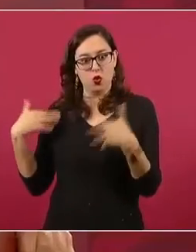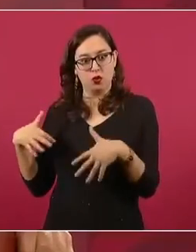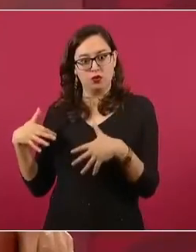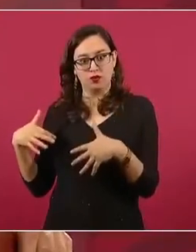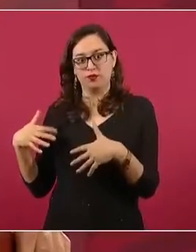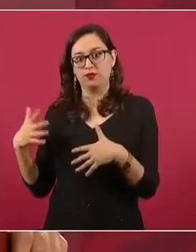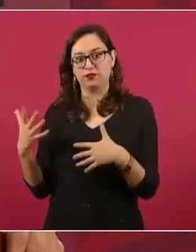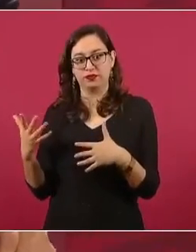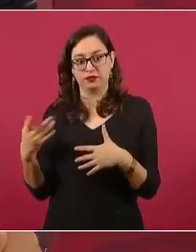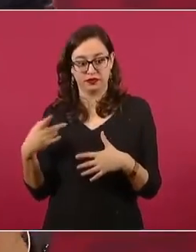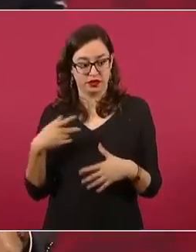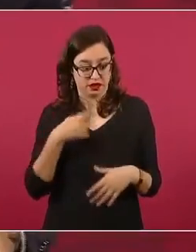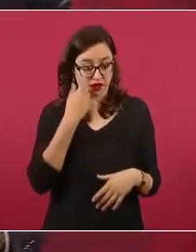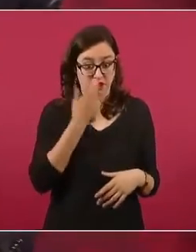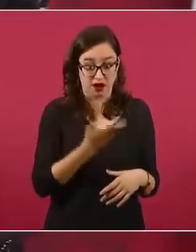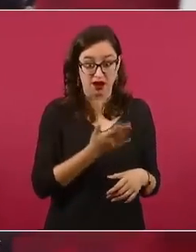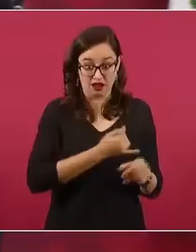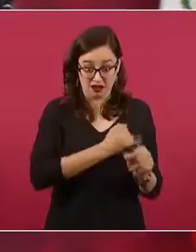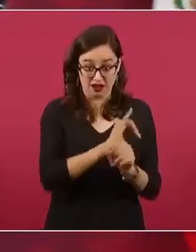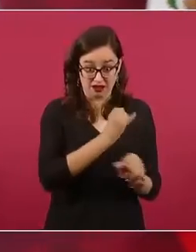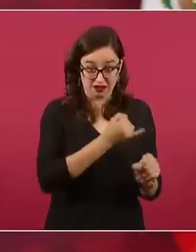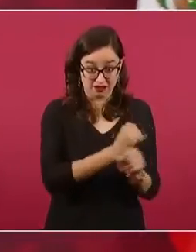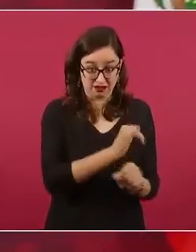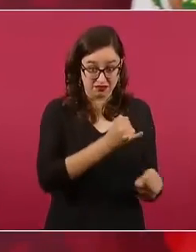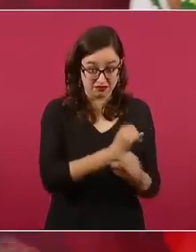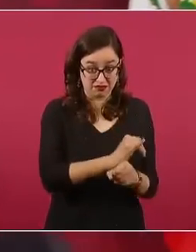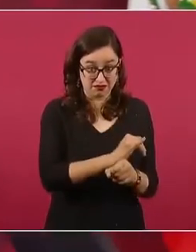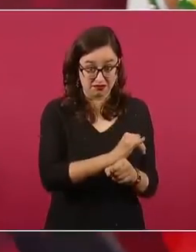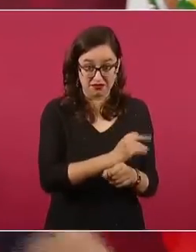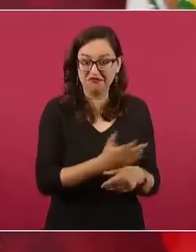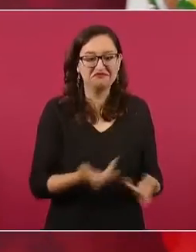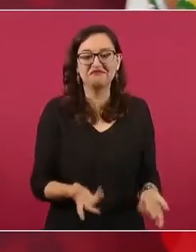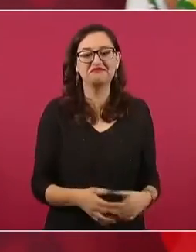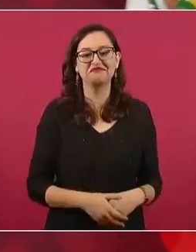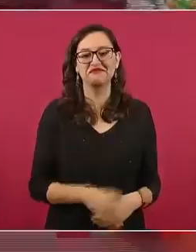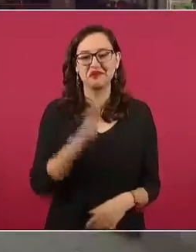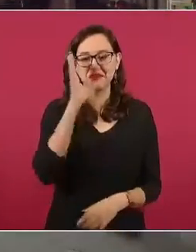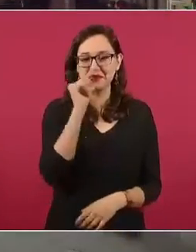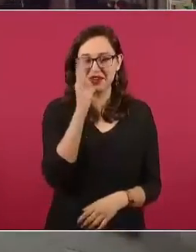y quiere hacer esto, no va a poder.